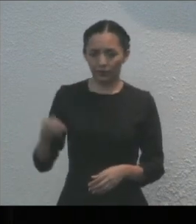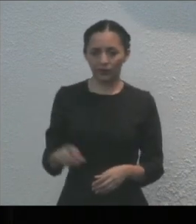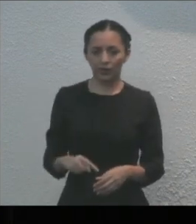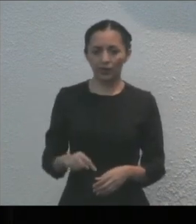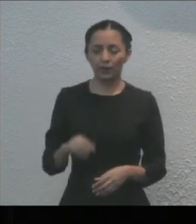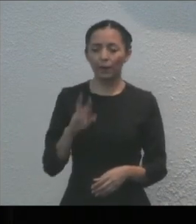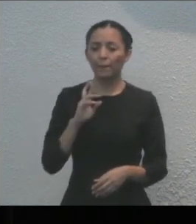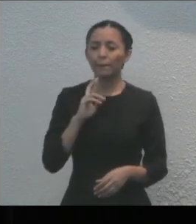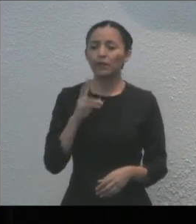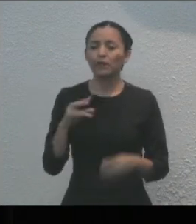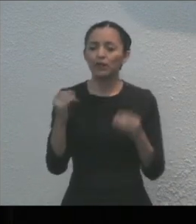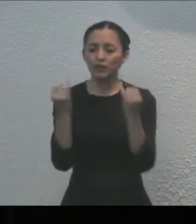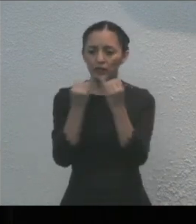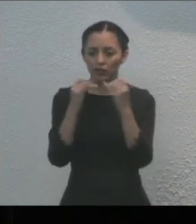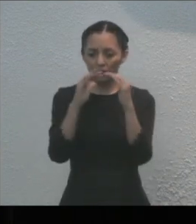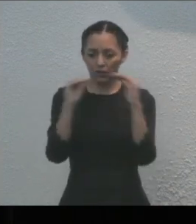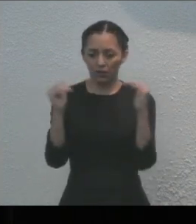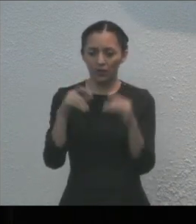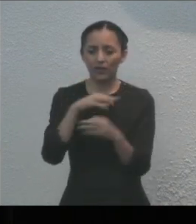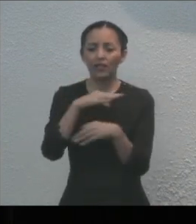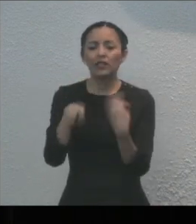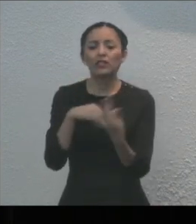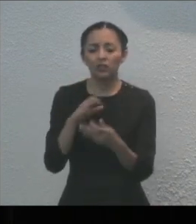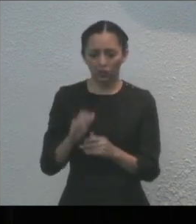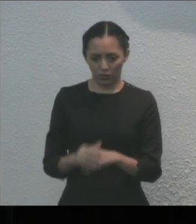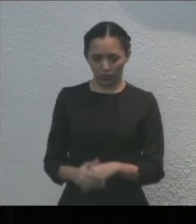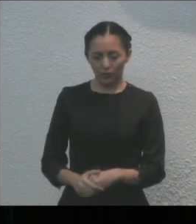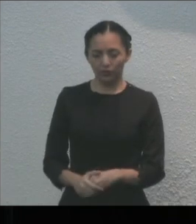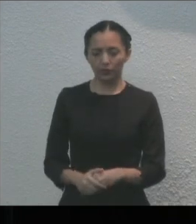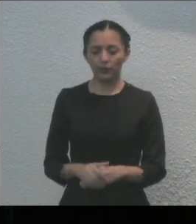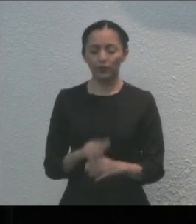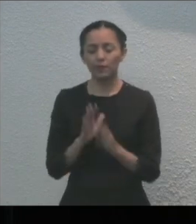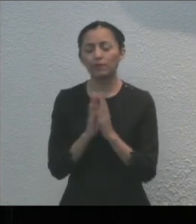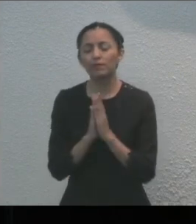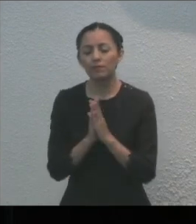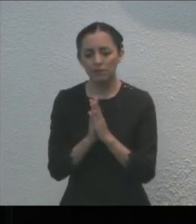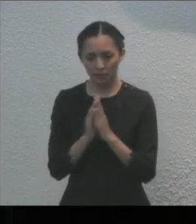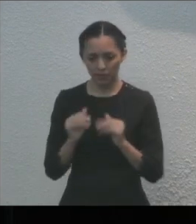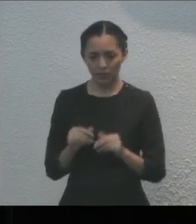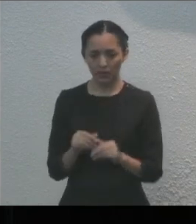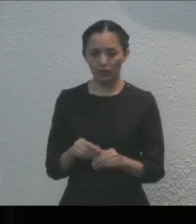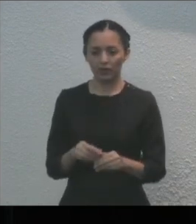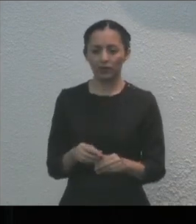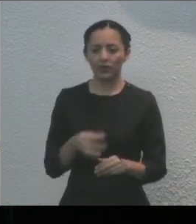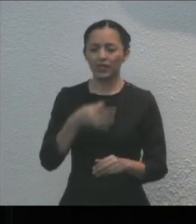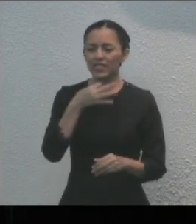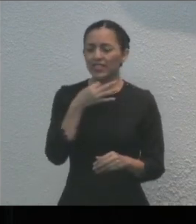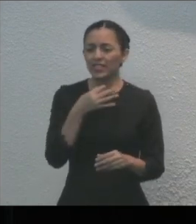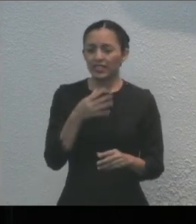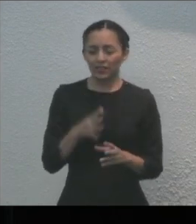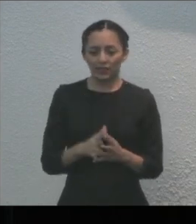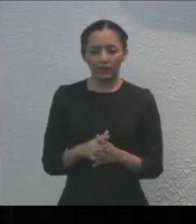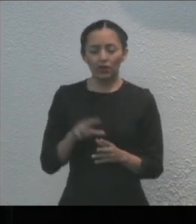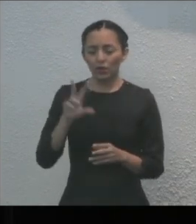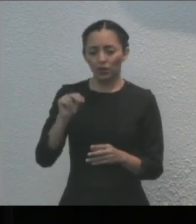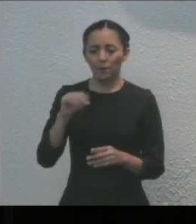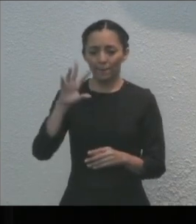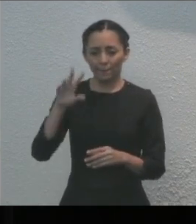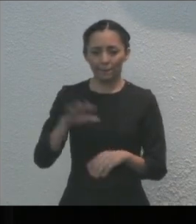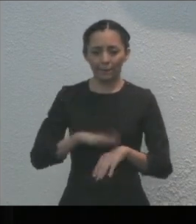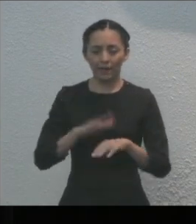merecemos igualdad total, merecemos, pedimos y queremos igualdad. No más, pero tampoco menos.